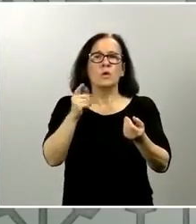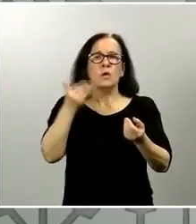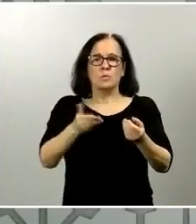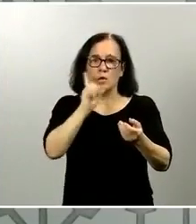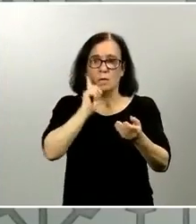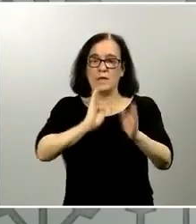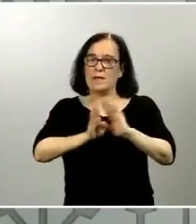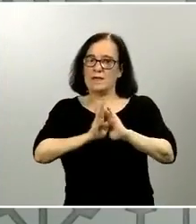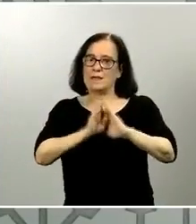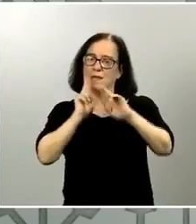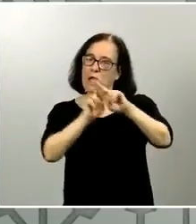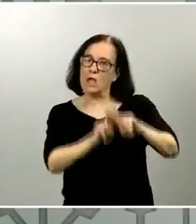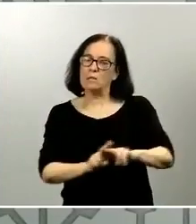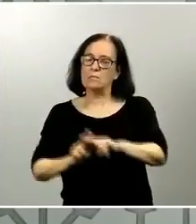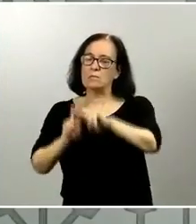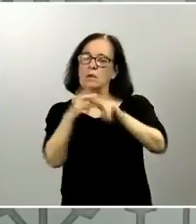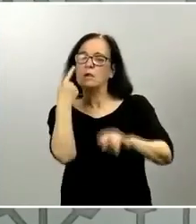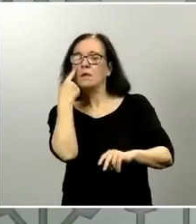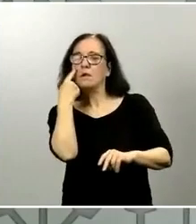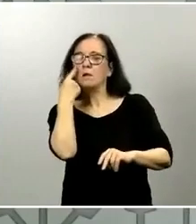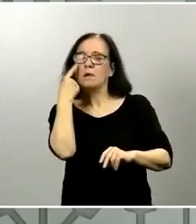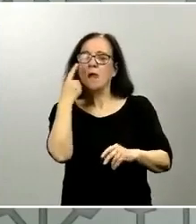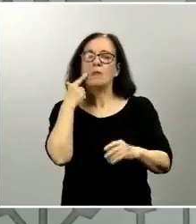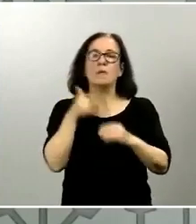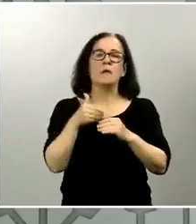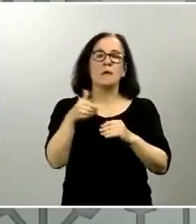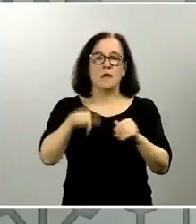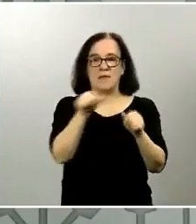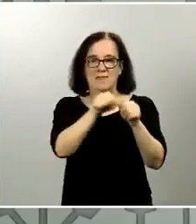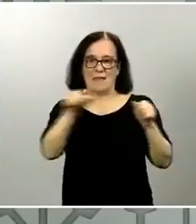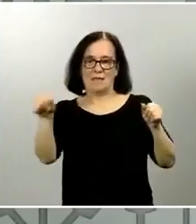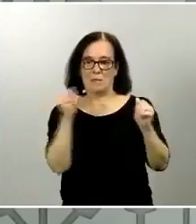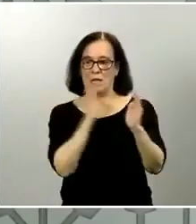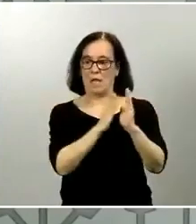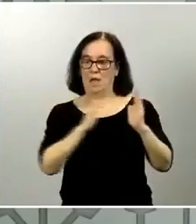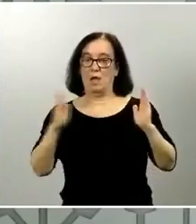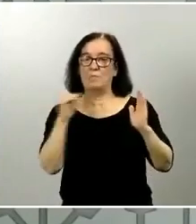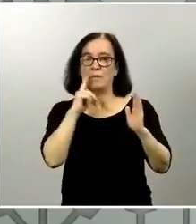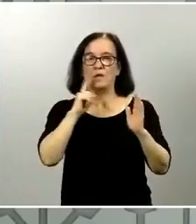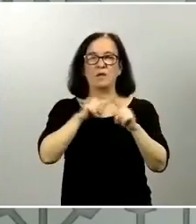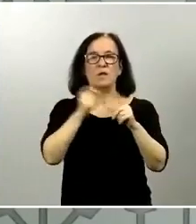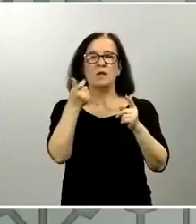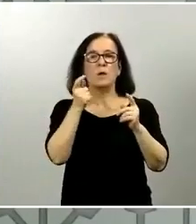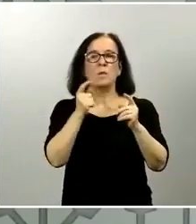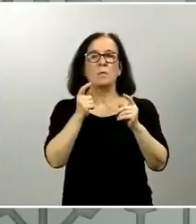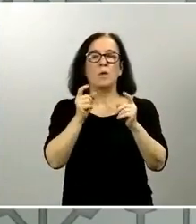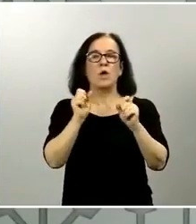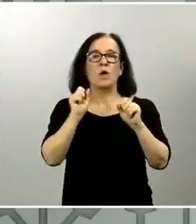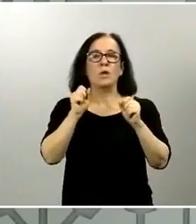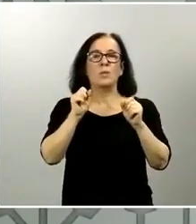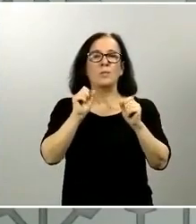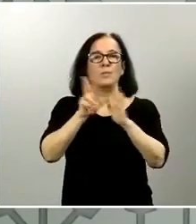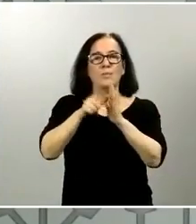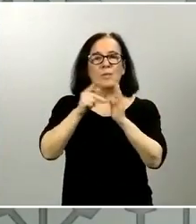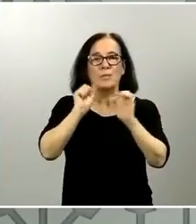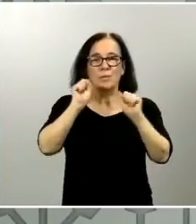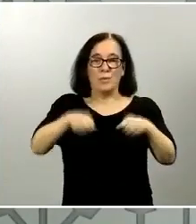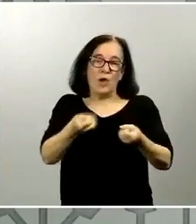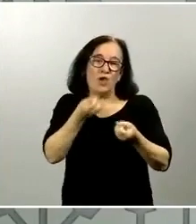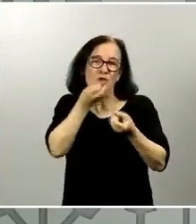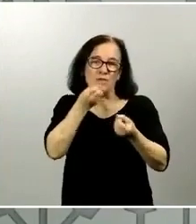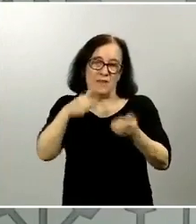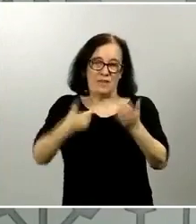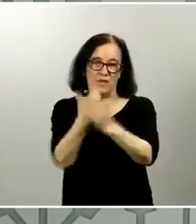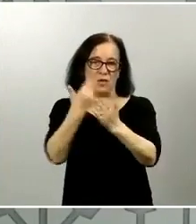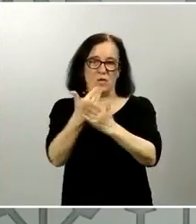observando y ver qué pasa a lo largo de la semana pero entendemos que es un cierto retraso en la notificación de estos días creemos que no tiene más